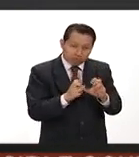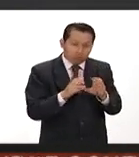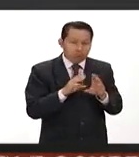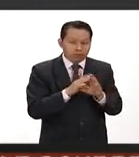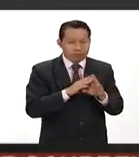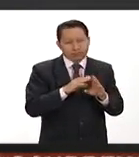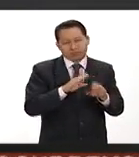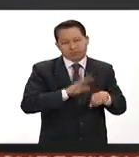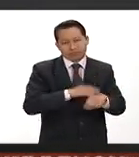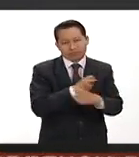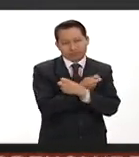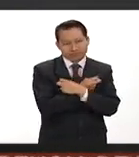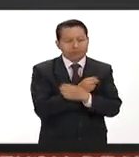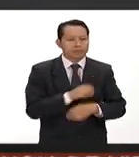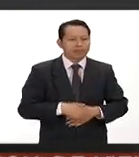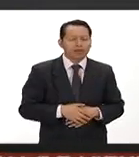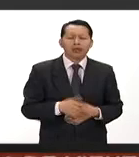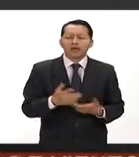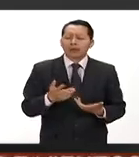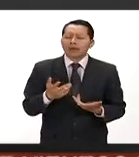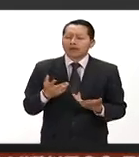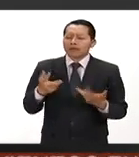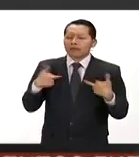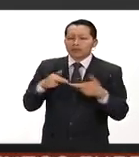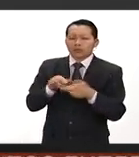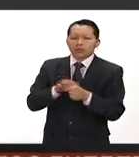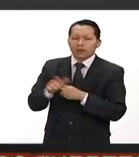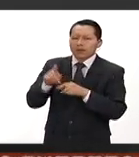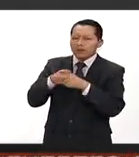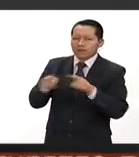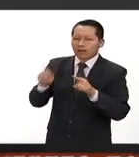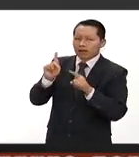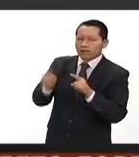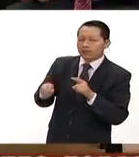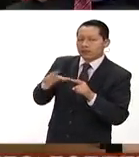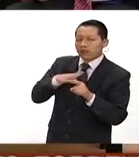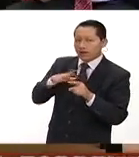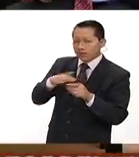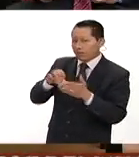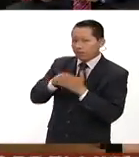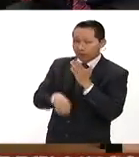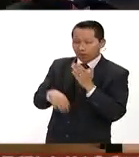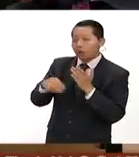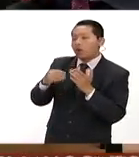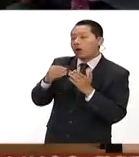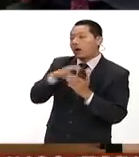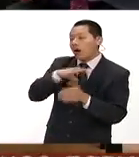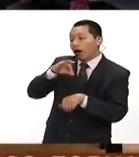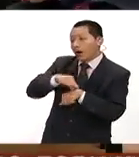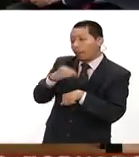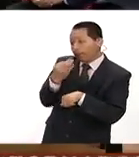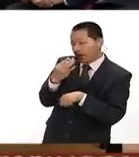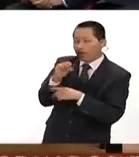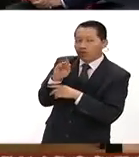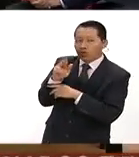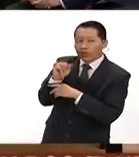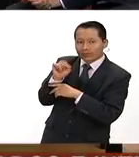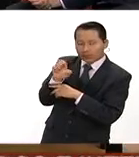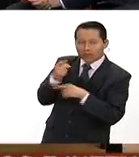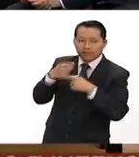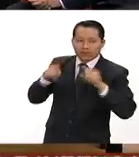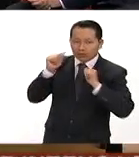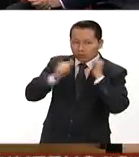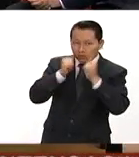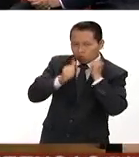estado esqueletizado ¿qué diferencia hay entre esta especialidad de antropología forense y médico forense por ejemplo? el antropólogo sobre todo se